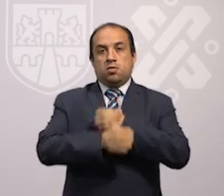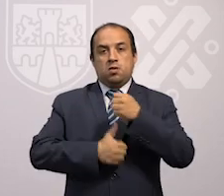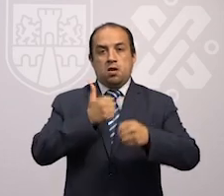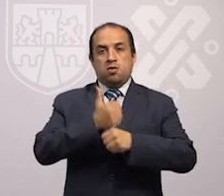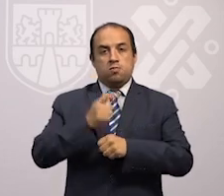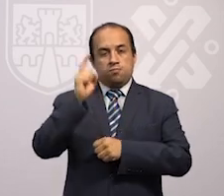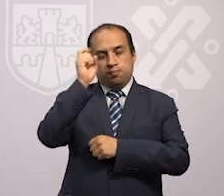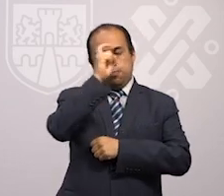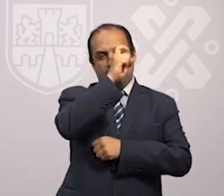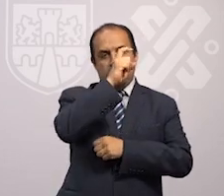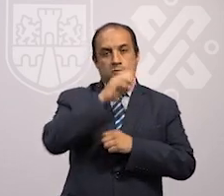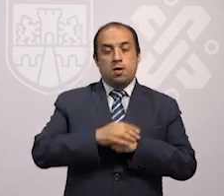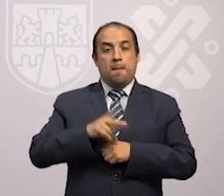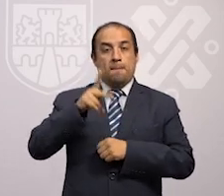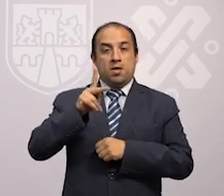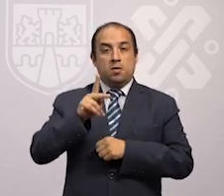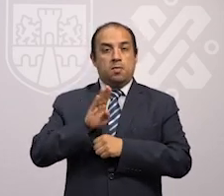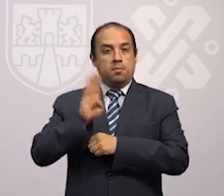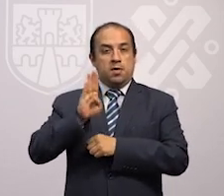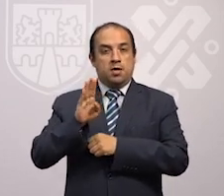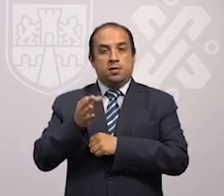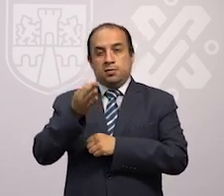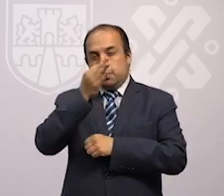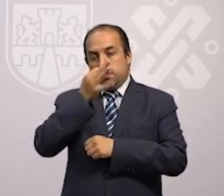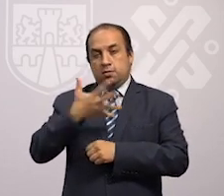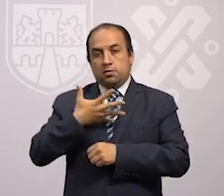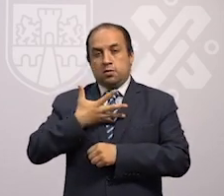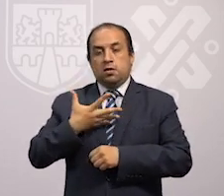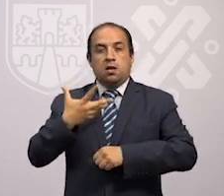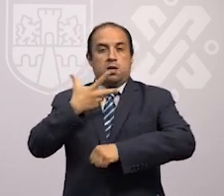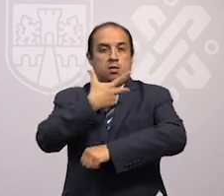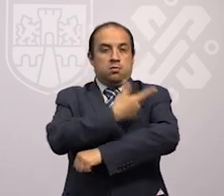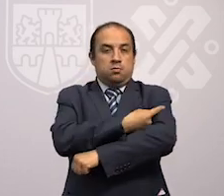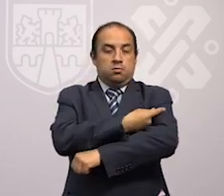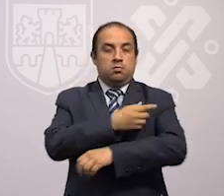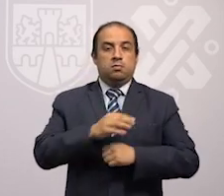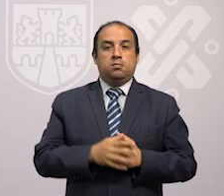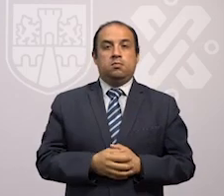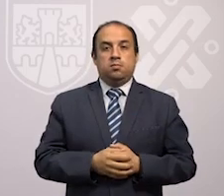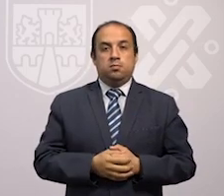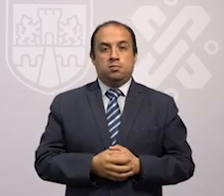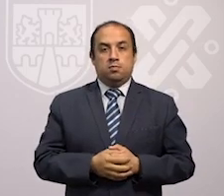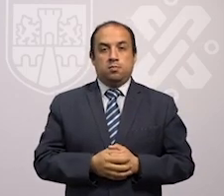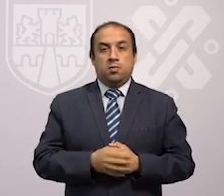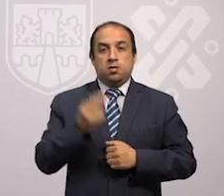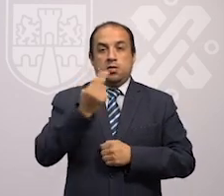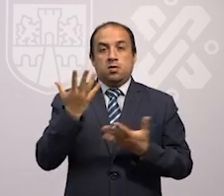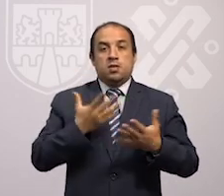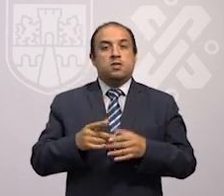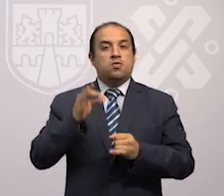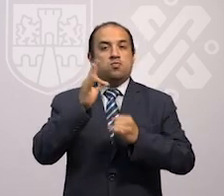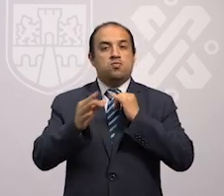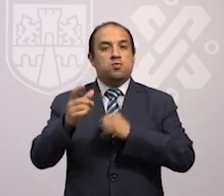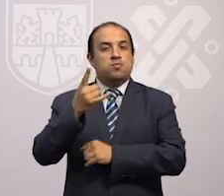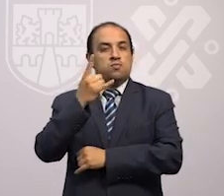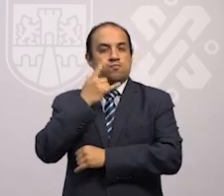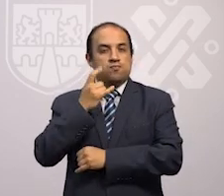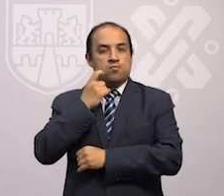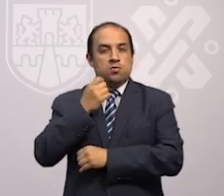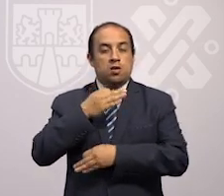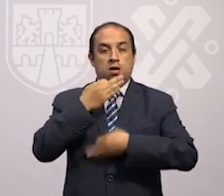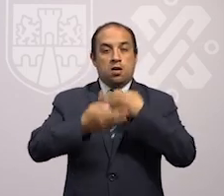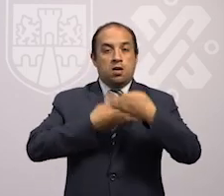muy complicado, pero todo indica que estamos cerca de acceder a la vacuna y hay que hacer un último esfuerzo,